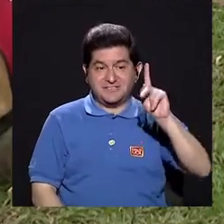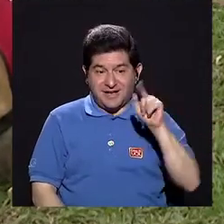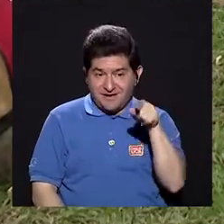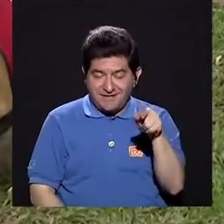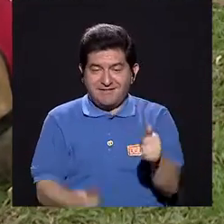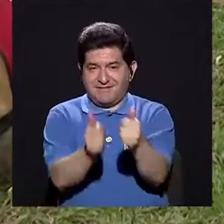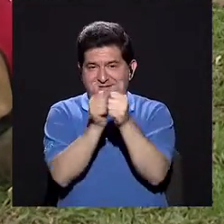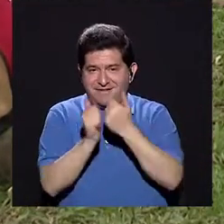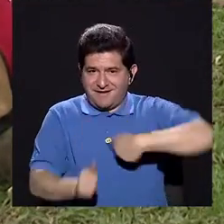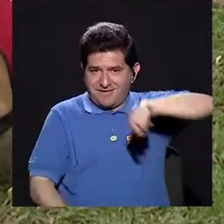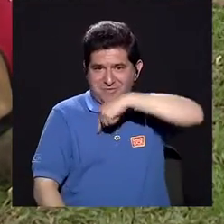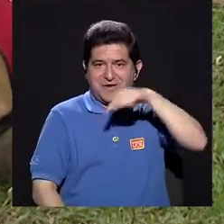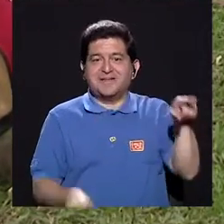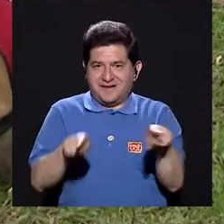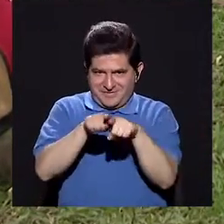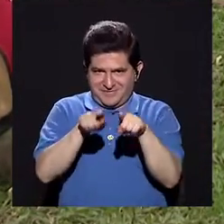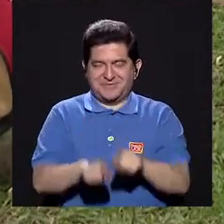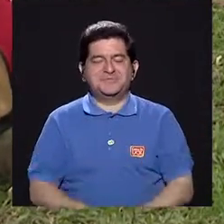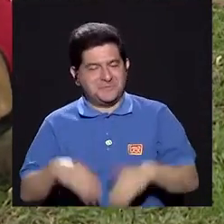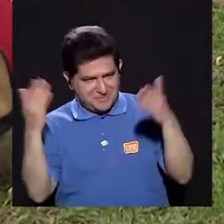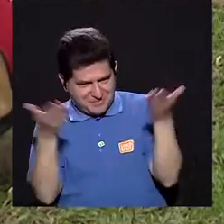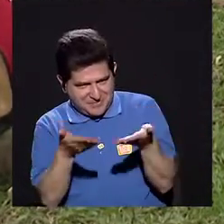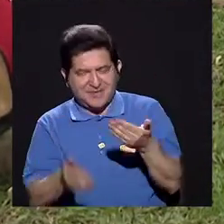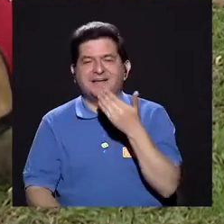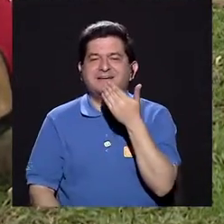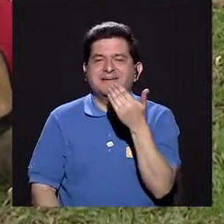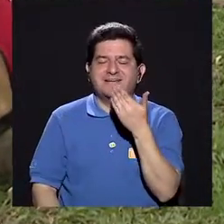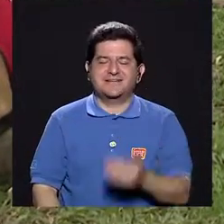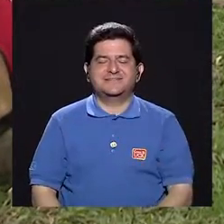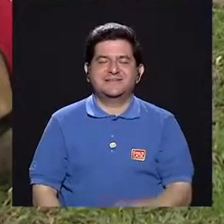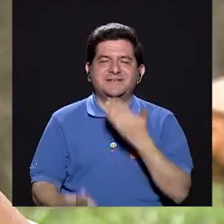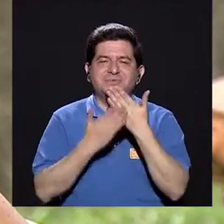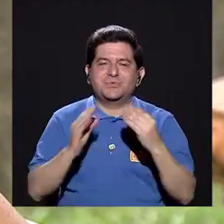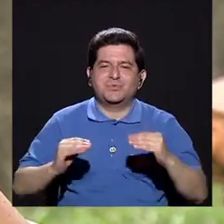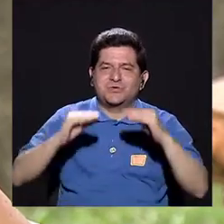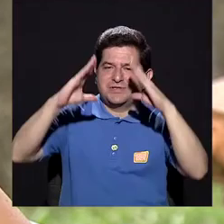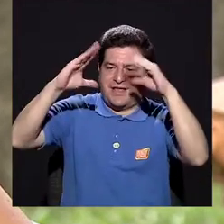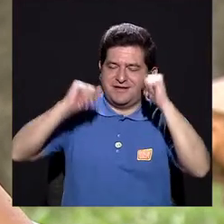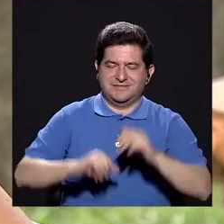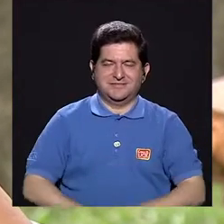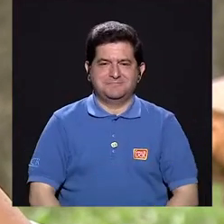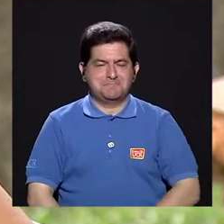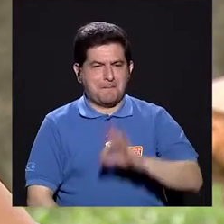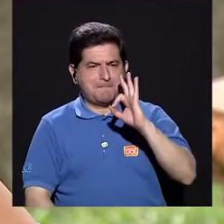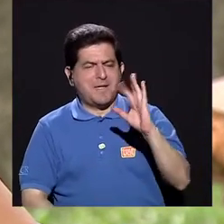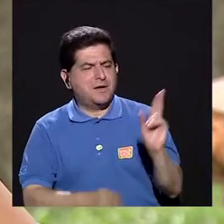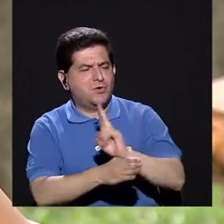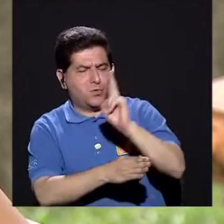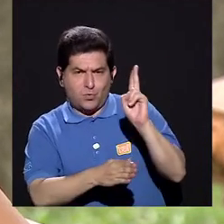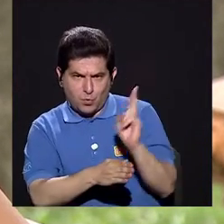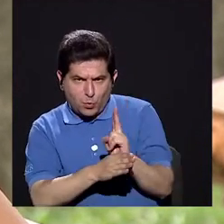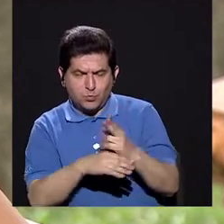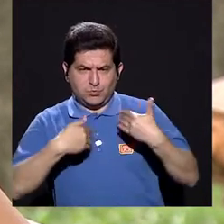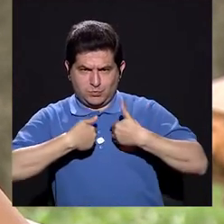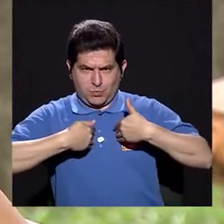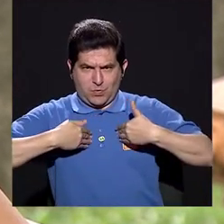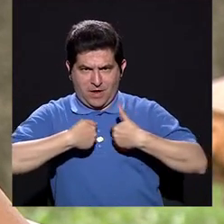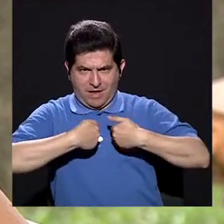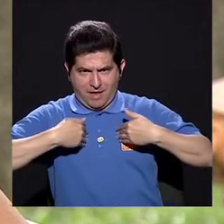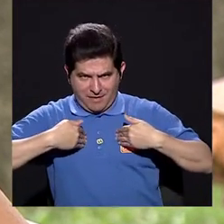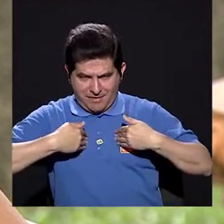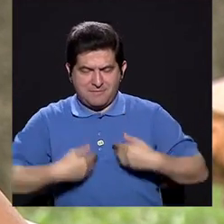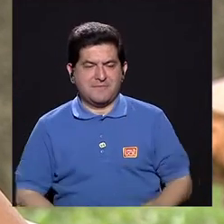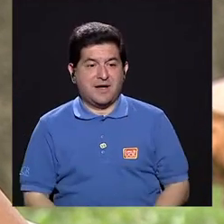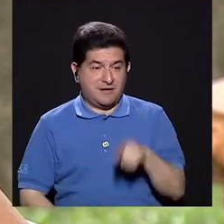está acompañando el día de hoy. Bienvenida Gretel. Muchas gracias, buenos días. Bueno, la utilización de animales,